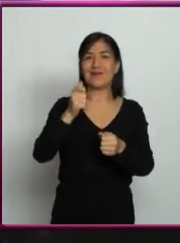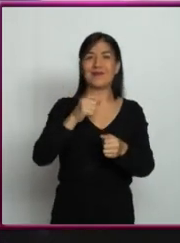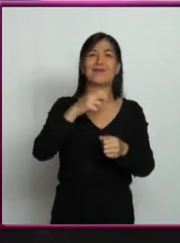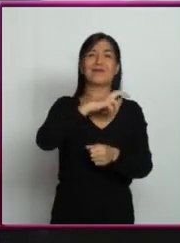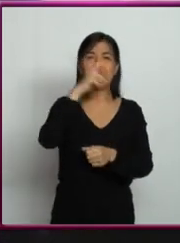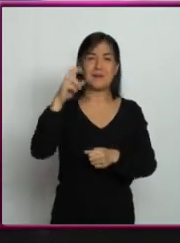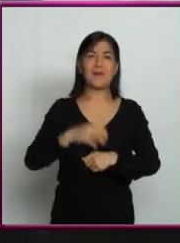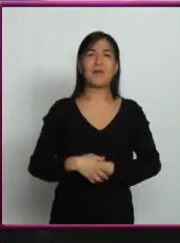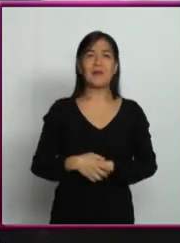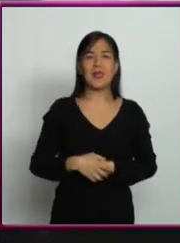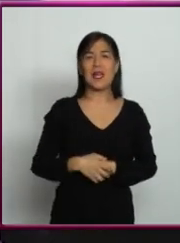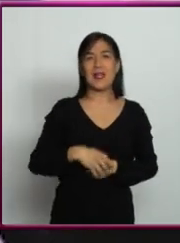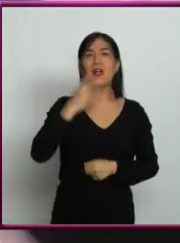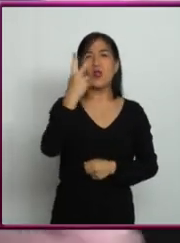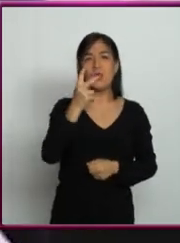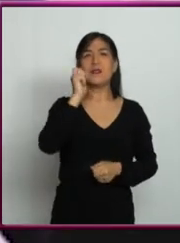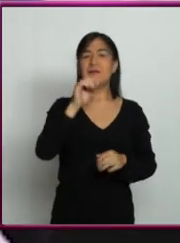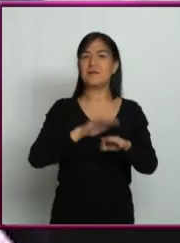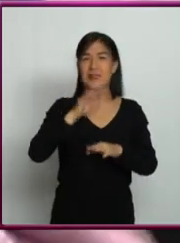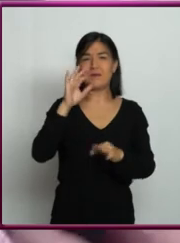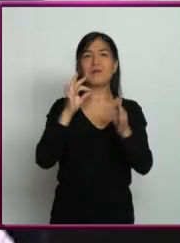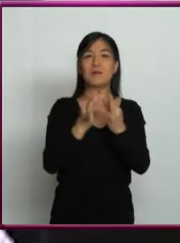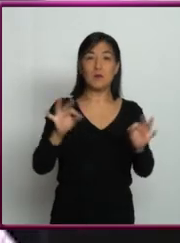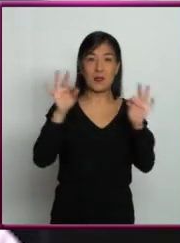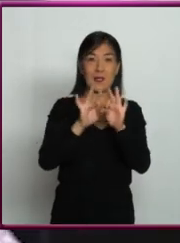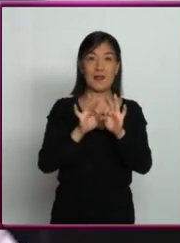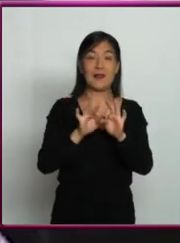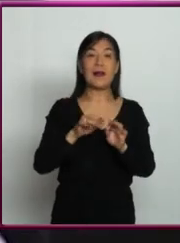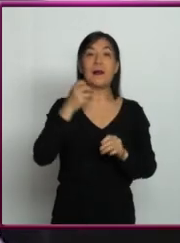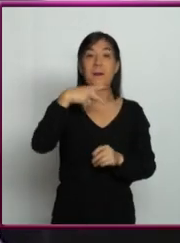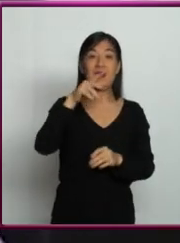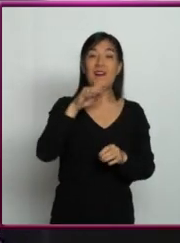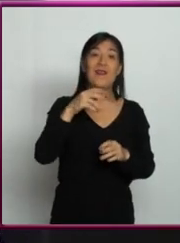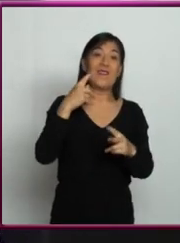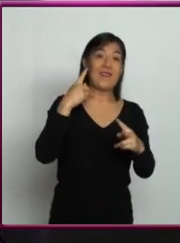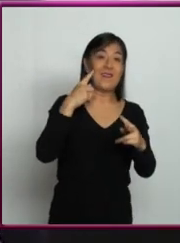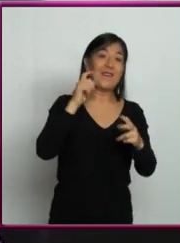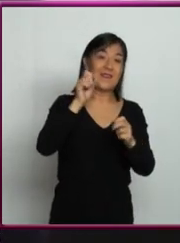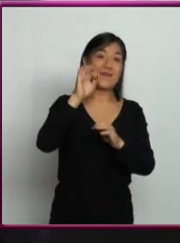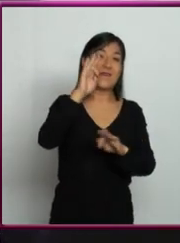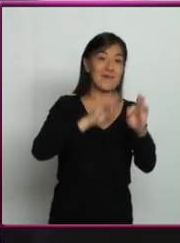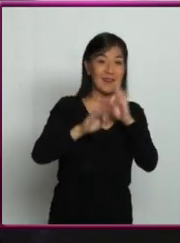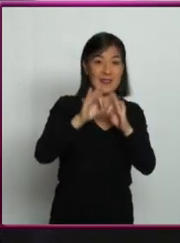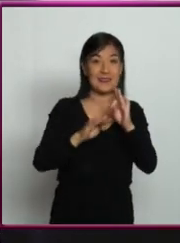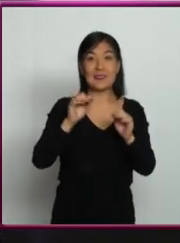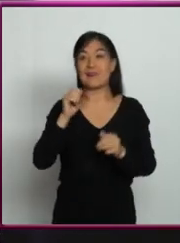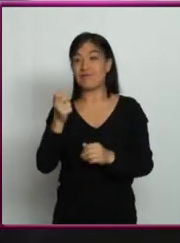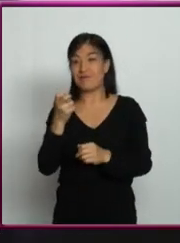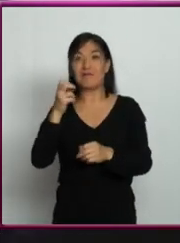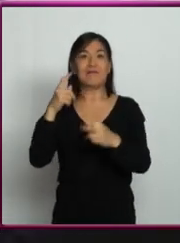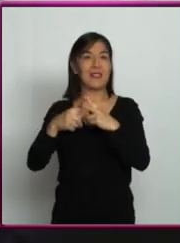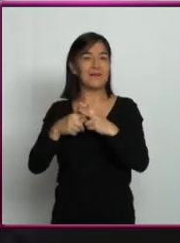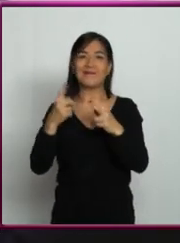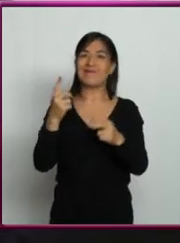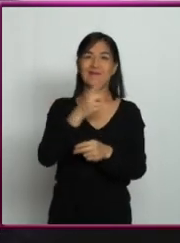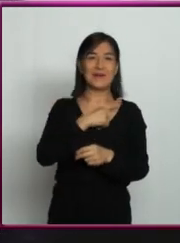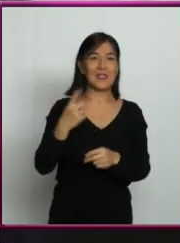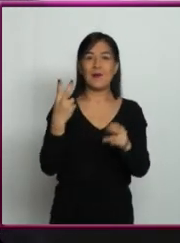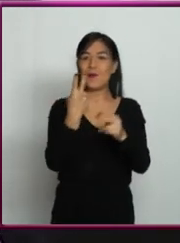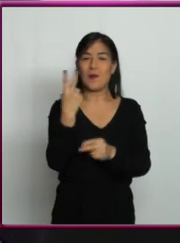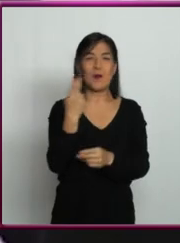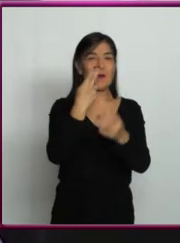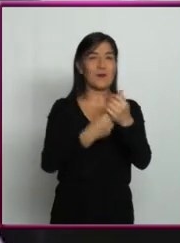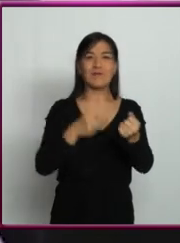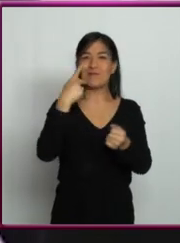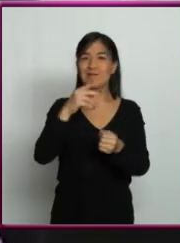Pues, las dos son fundamentales, ¿no? Yo la física, pero no puedes estudiar física sin tener las matemáticas atrás, ¿no? Es el lenguaje